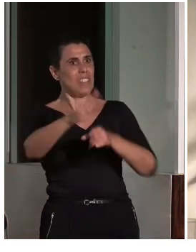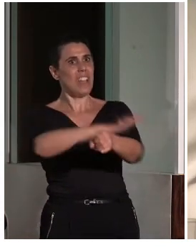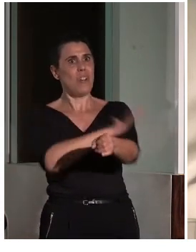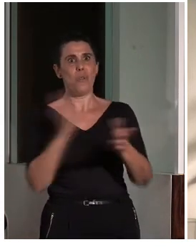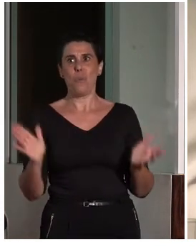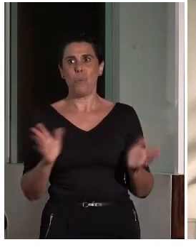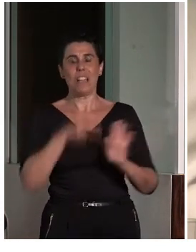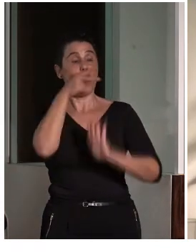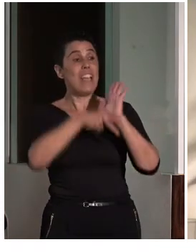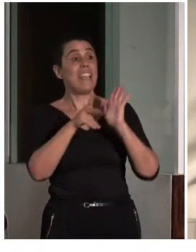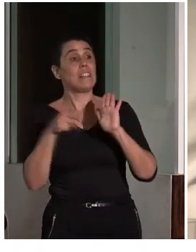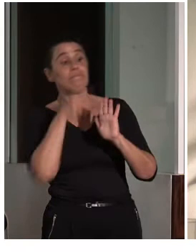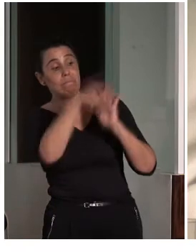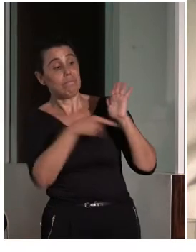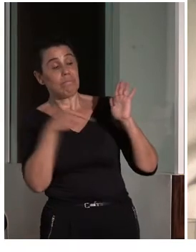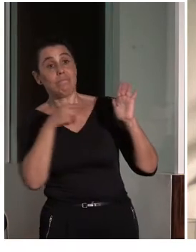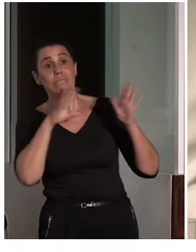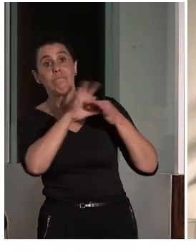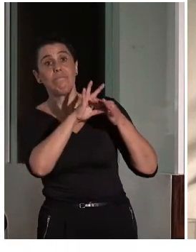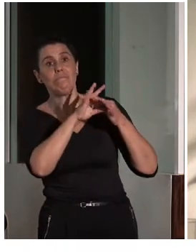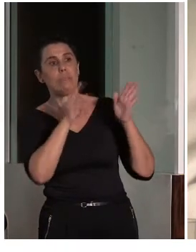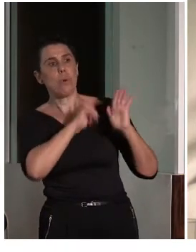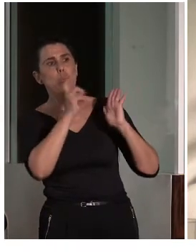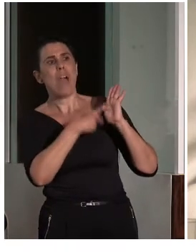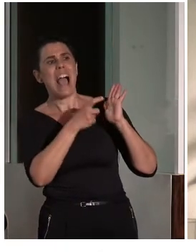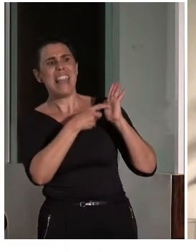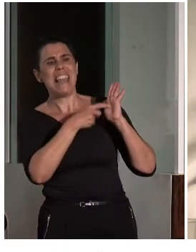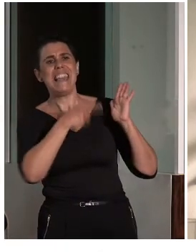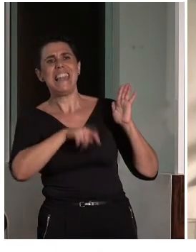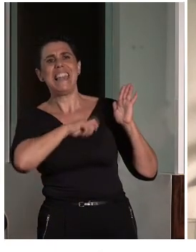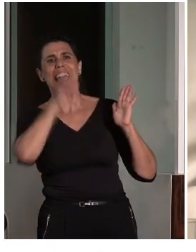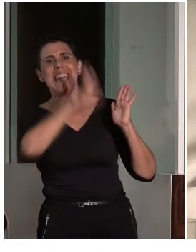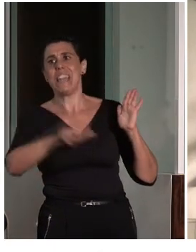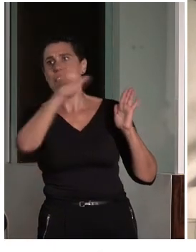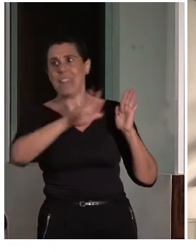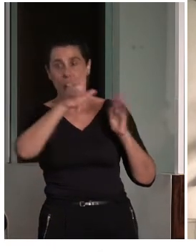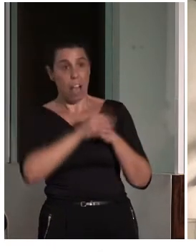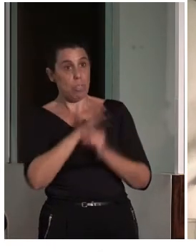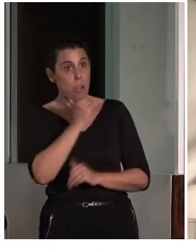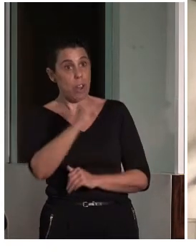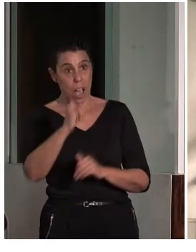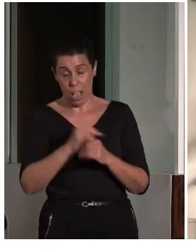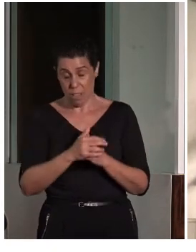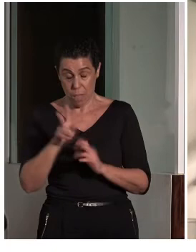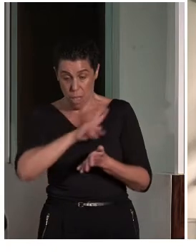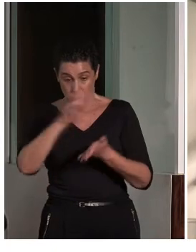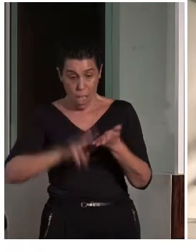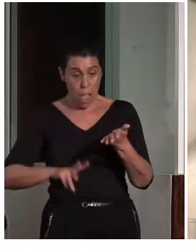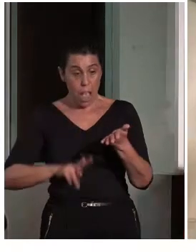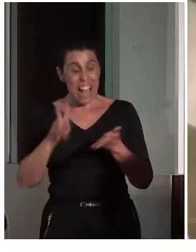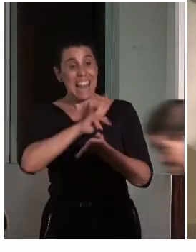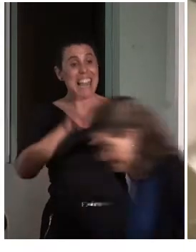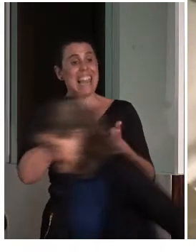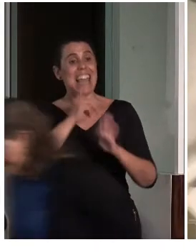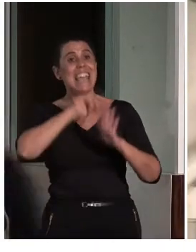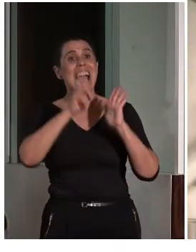ya termino, a nivel normativo, es que existe una ley a nivel nacional, leo un…, en la ley